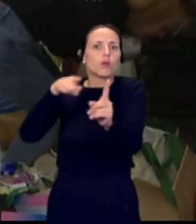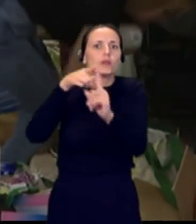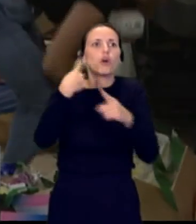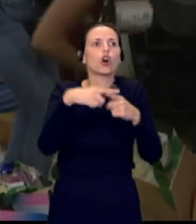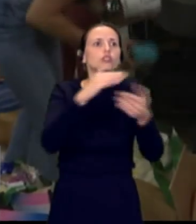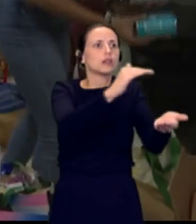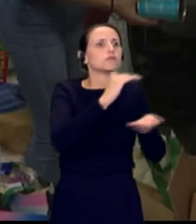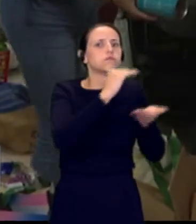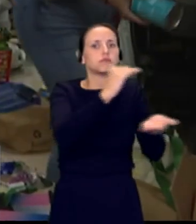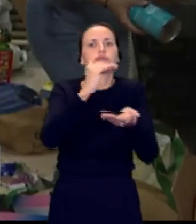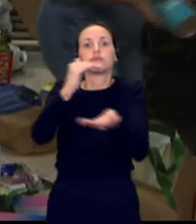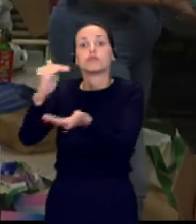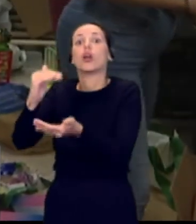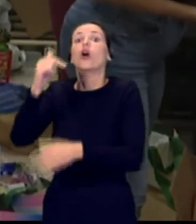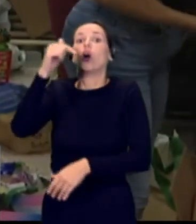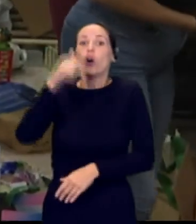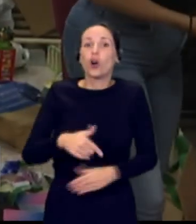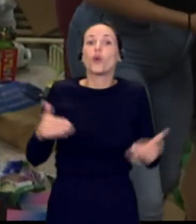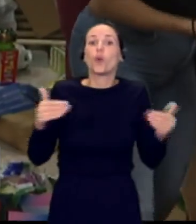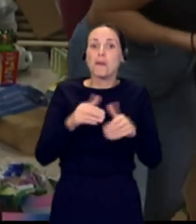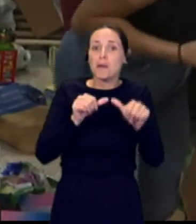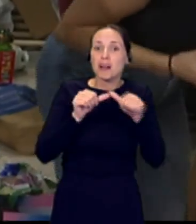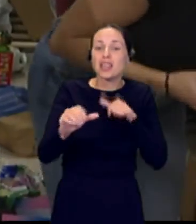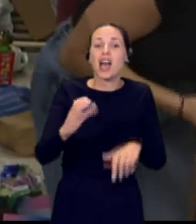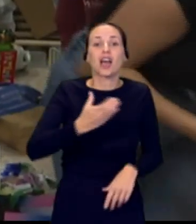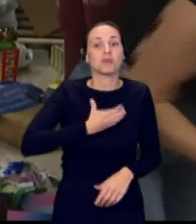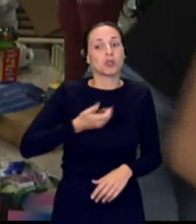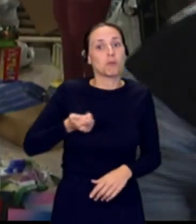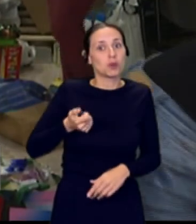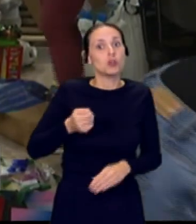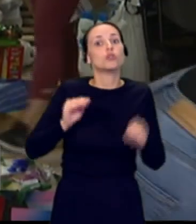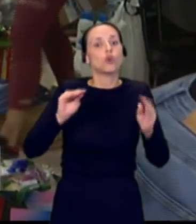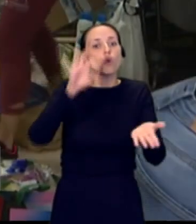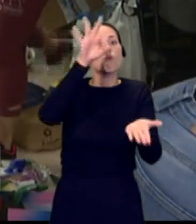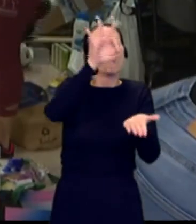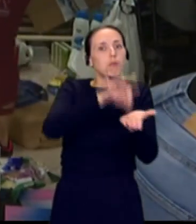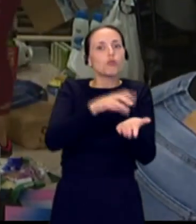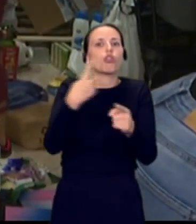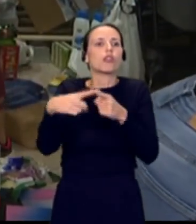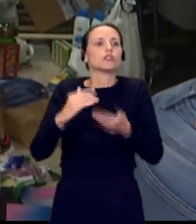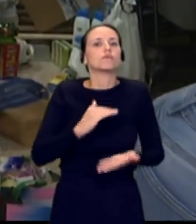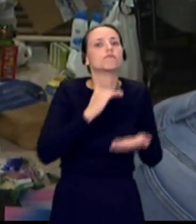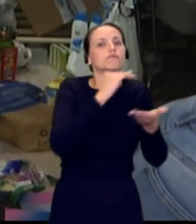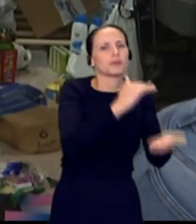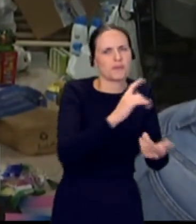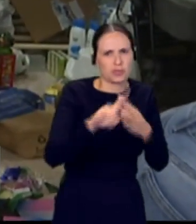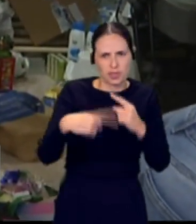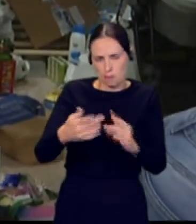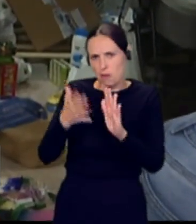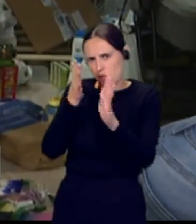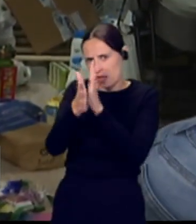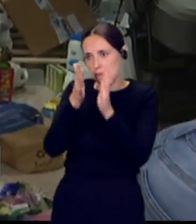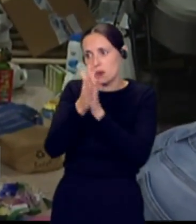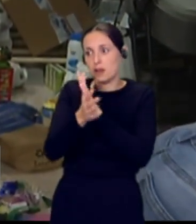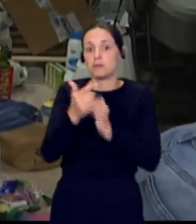hoy jueves, el Ayuntamiento de Puerto del Rosario también ha instalado un punto de entrega. Se lo iremos contando en las siguientes conexiones.